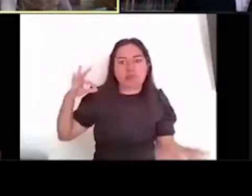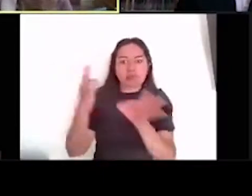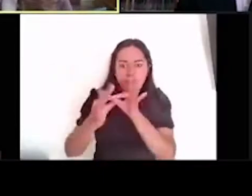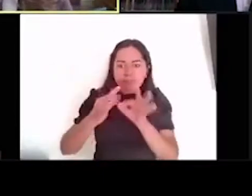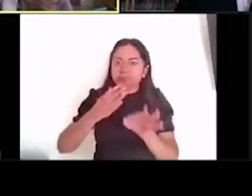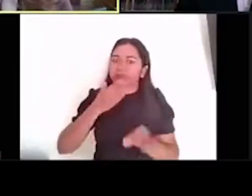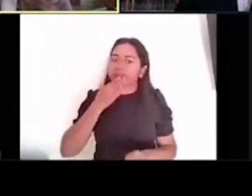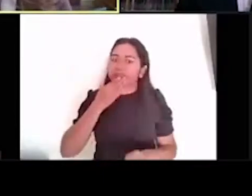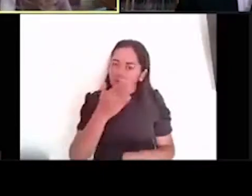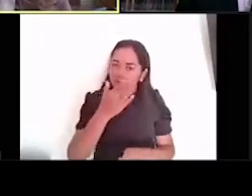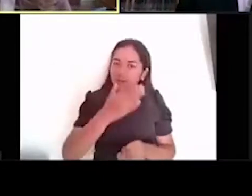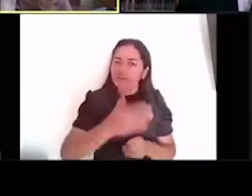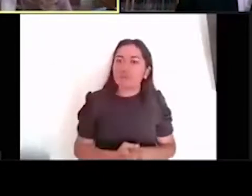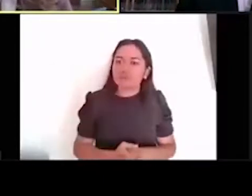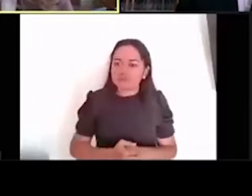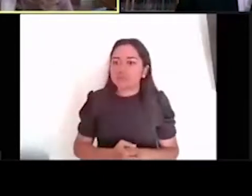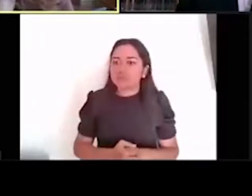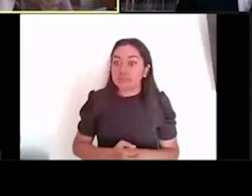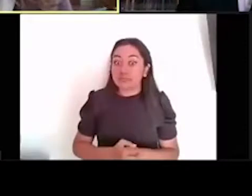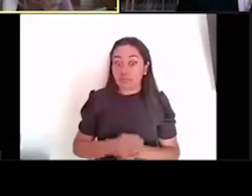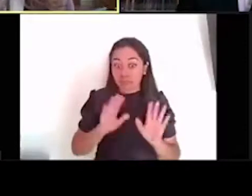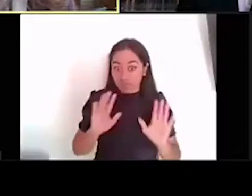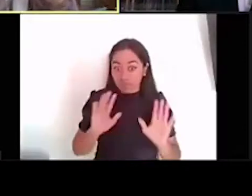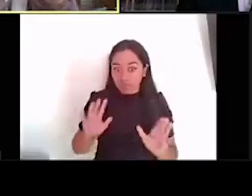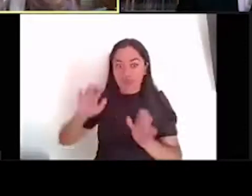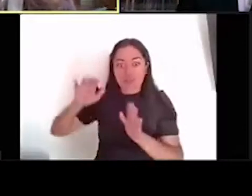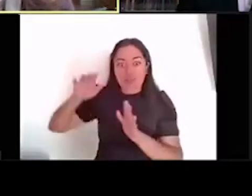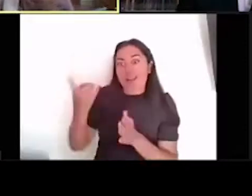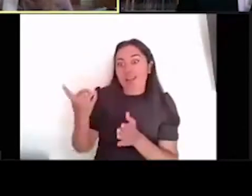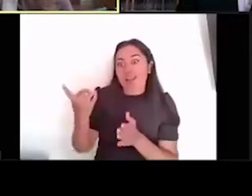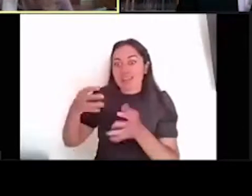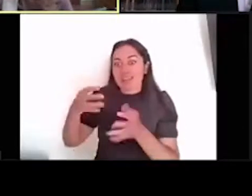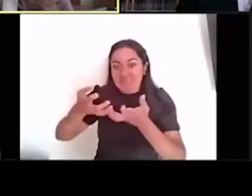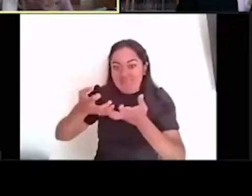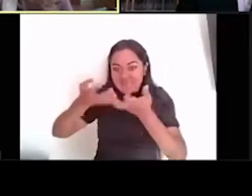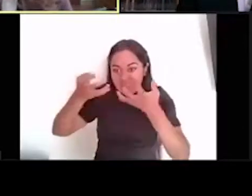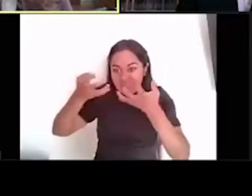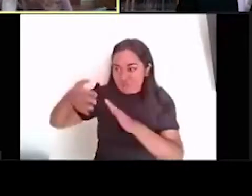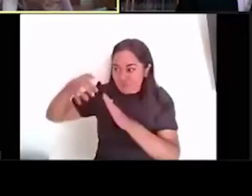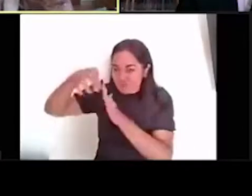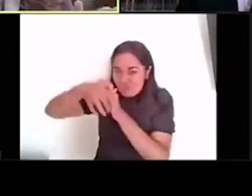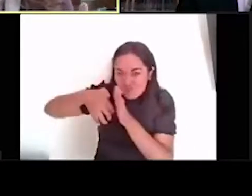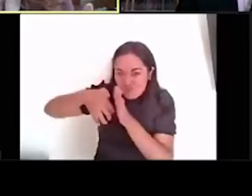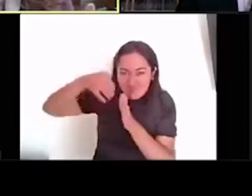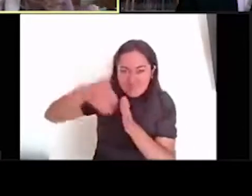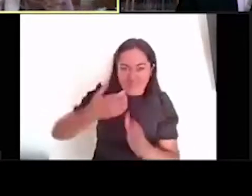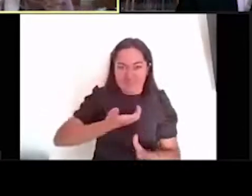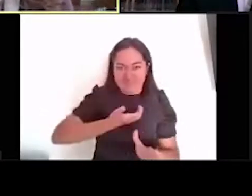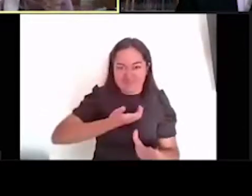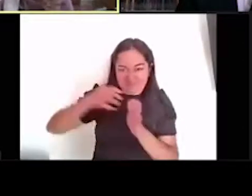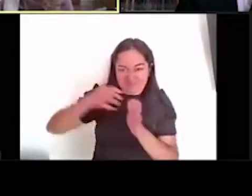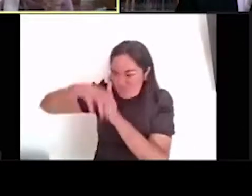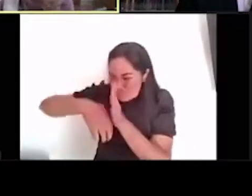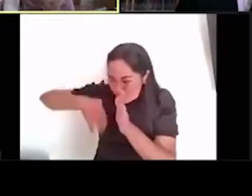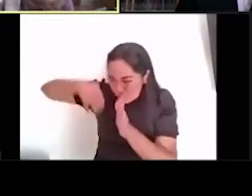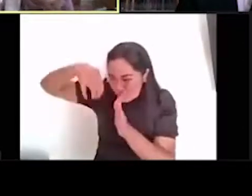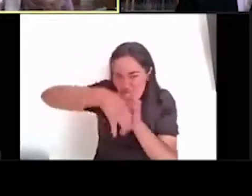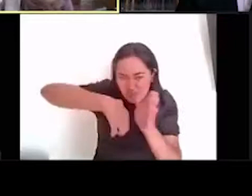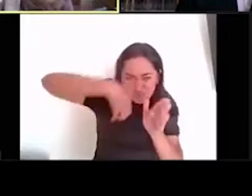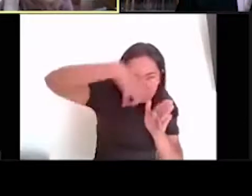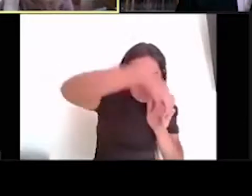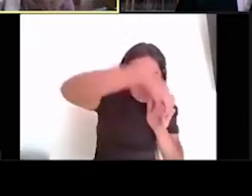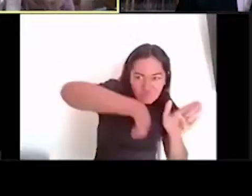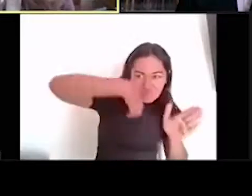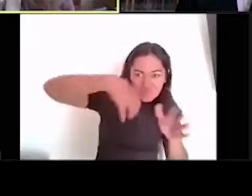de, de, de excavación, de, y sobre todo en el centro histórico de la Ciudad de México, que es casi, que es una humedad relativa casi al